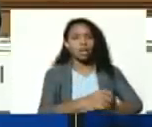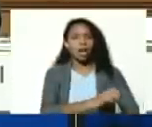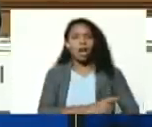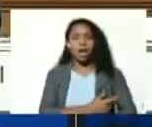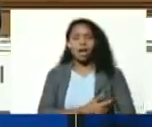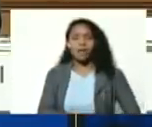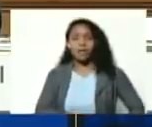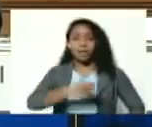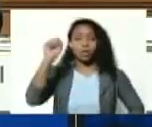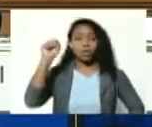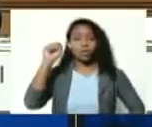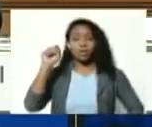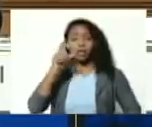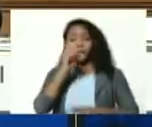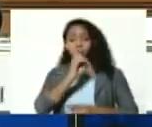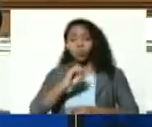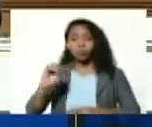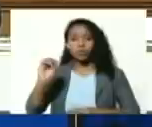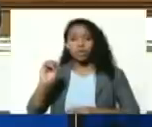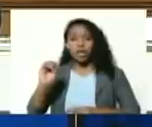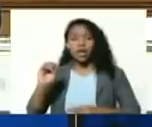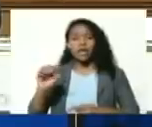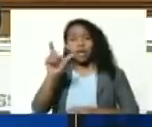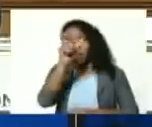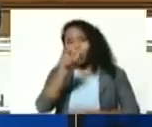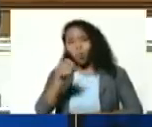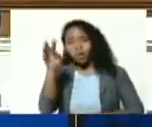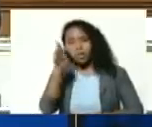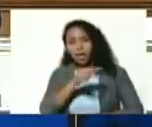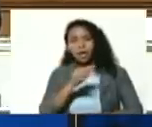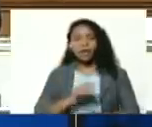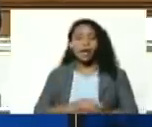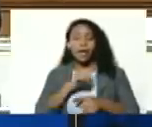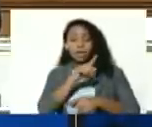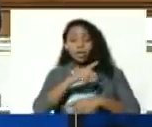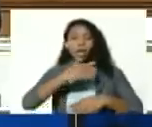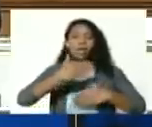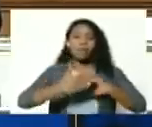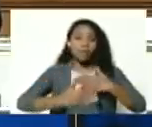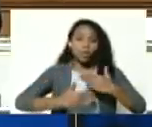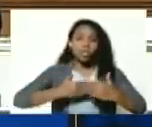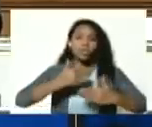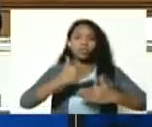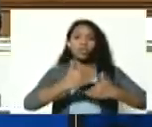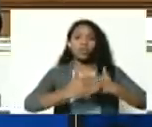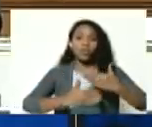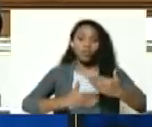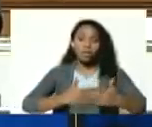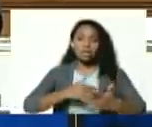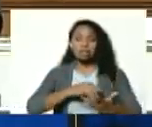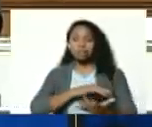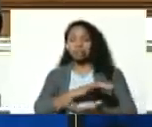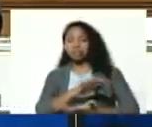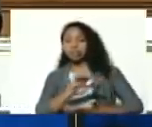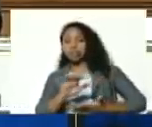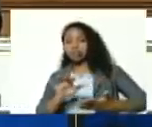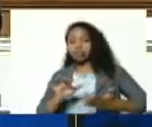del ejército libertador de Guayana fue un proceso turbulento